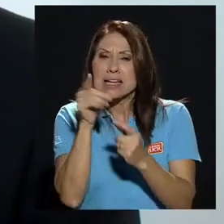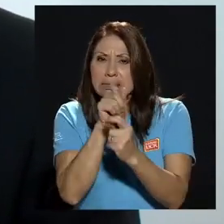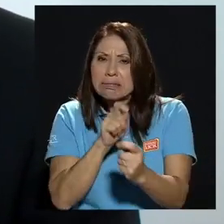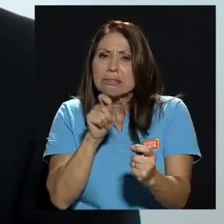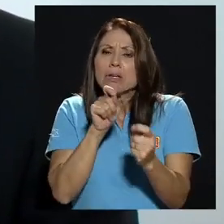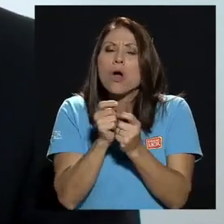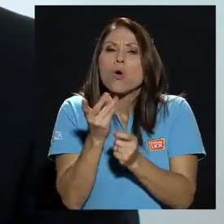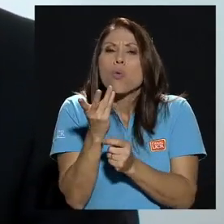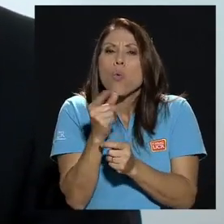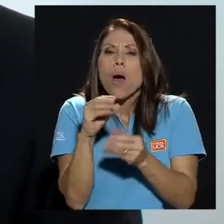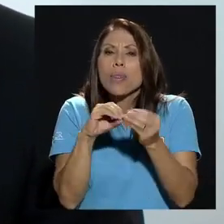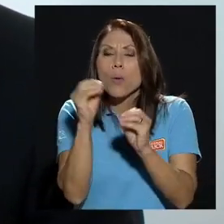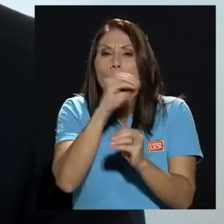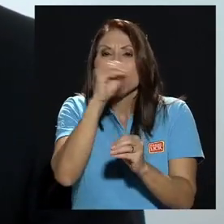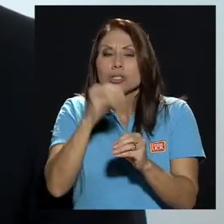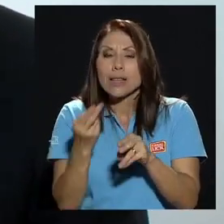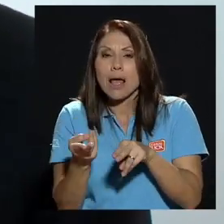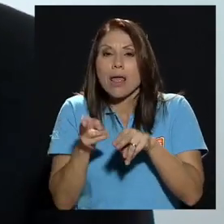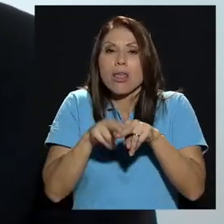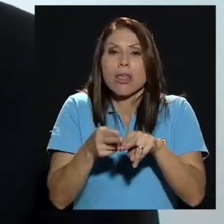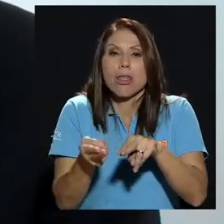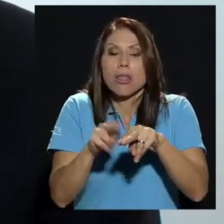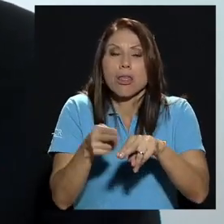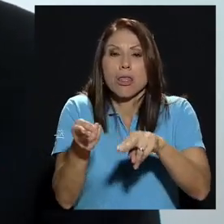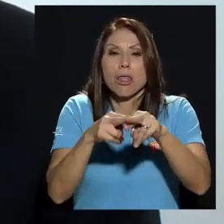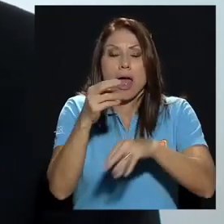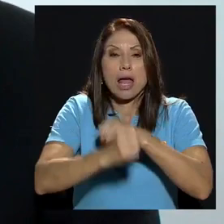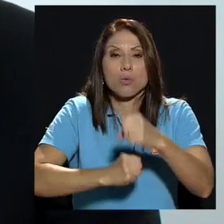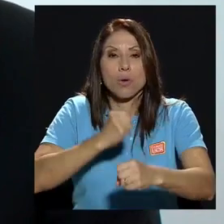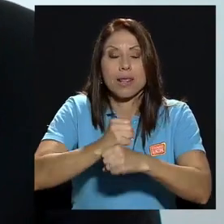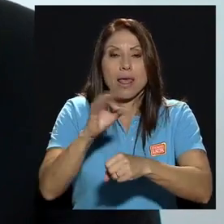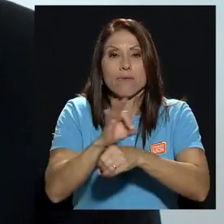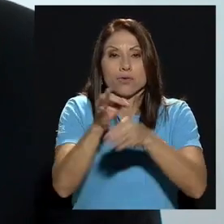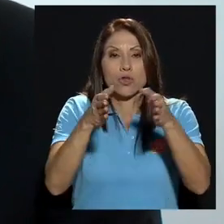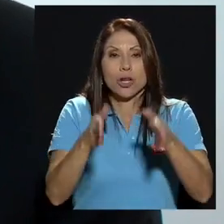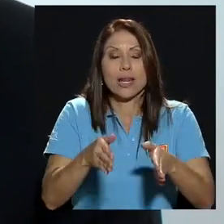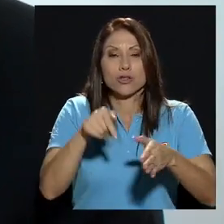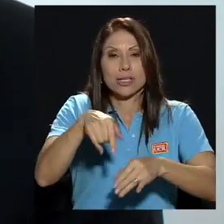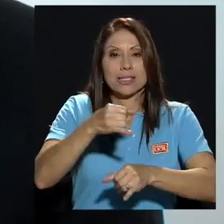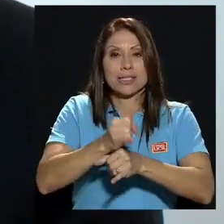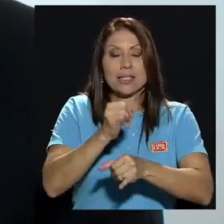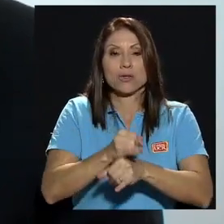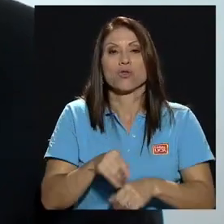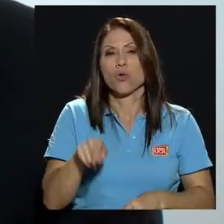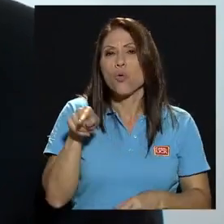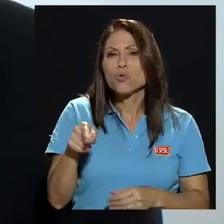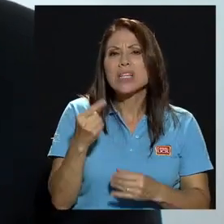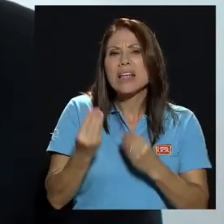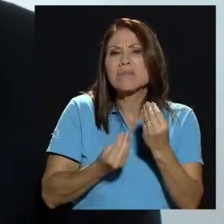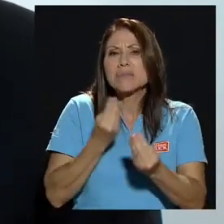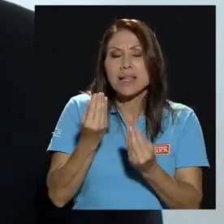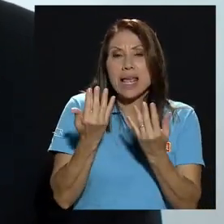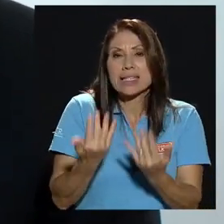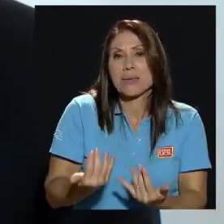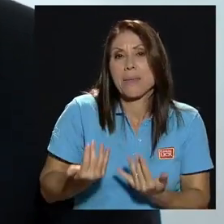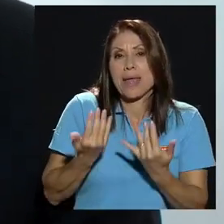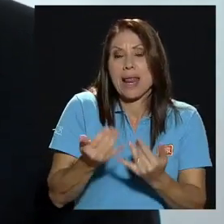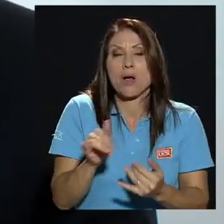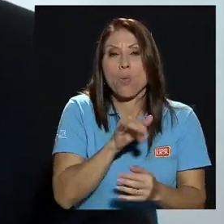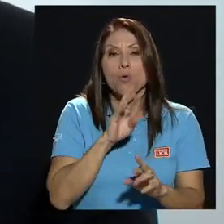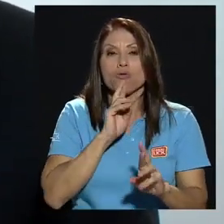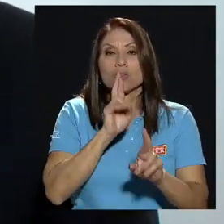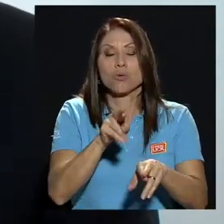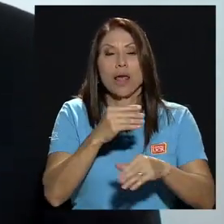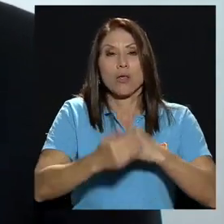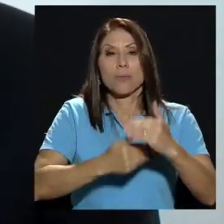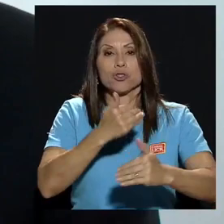debe aplicarse a los funcionarios de esta institución ¿qué espera usted como resultado de este proceso y en